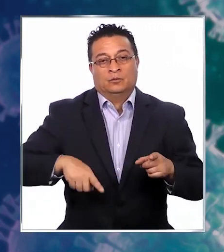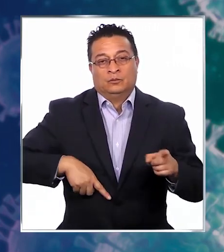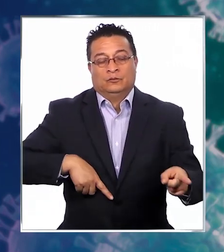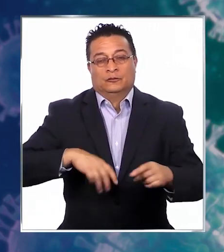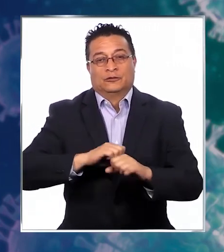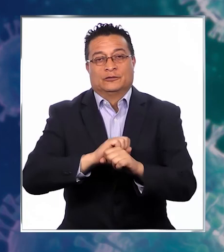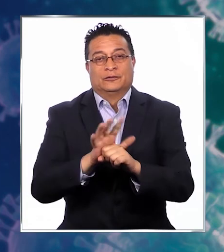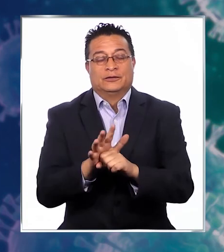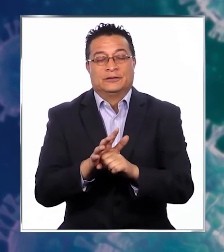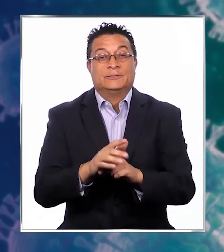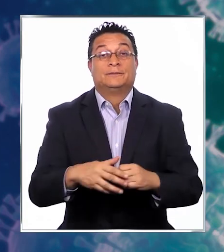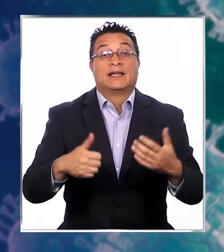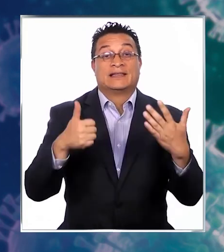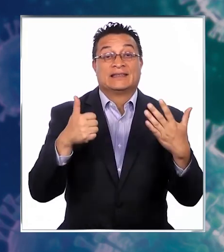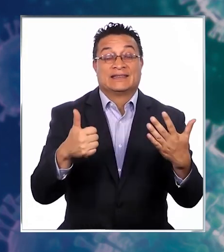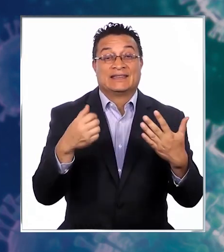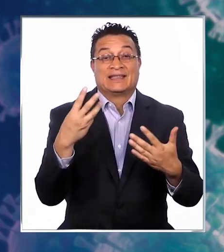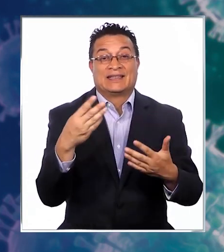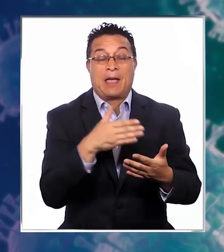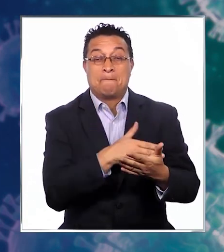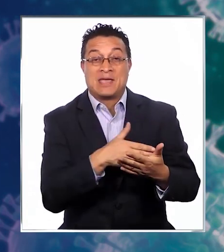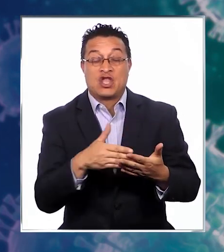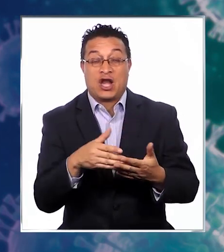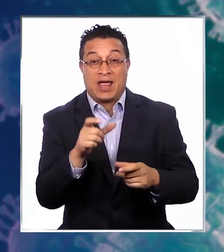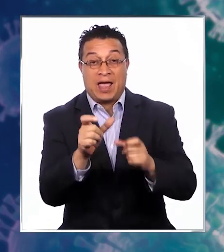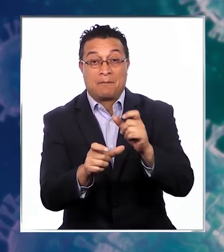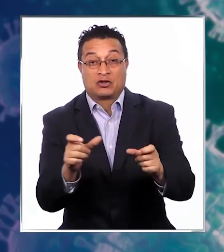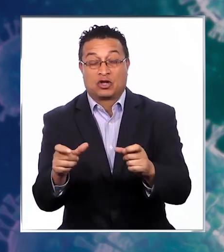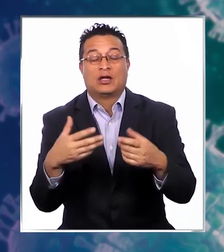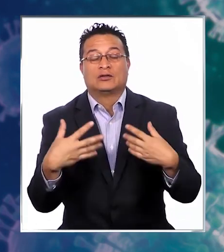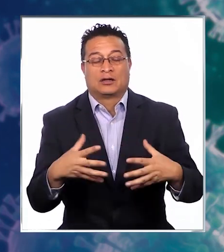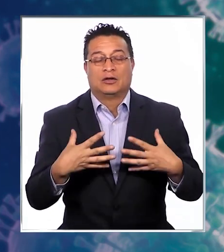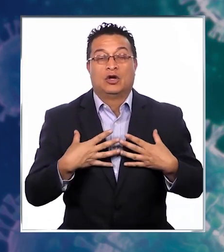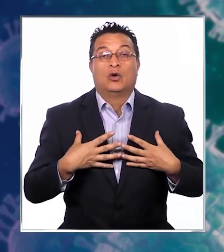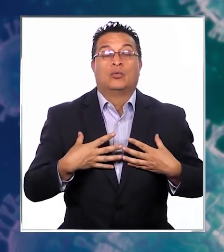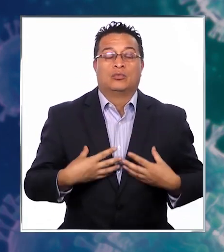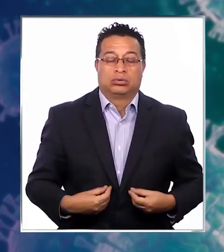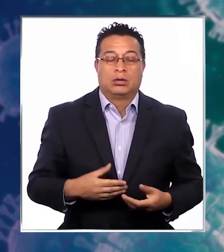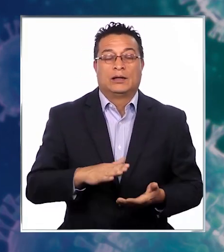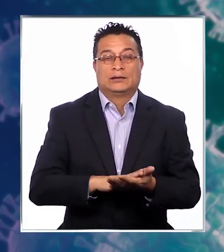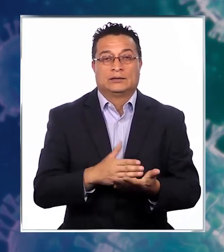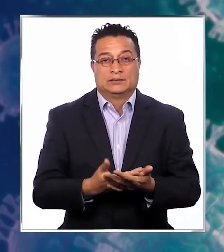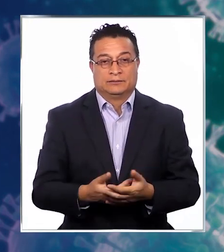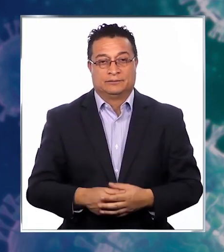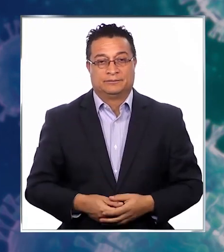virus respiratorio. Y 63 millones de pacientes han logrado recuperar su salud.